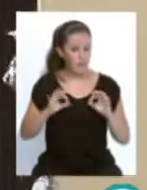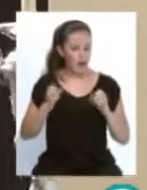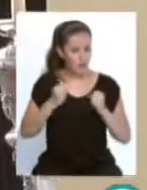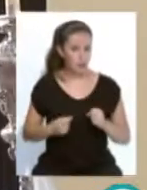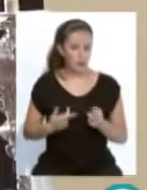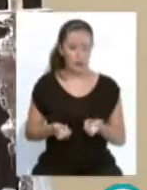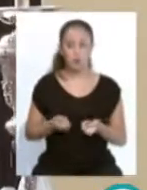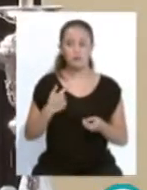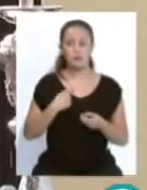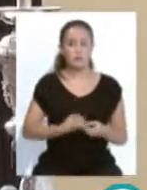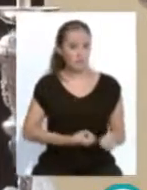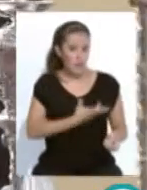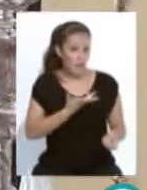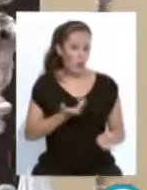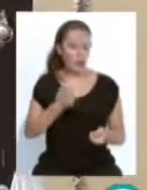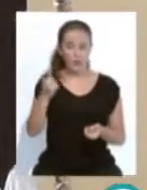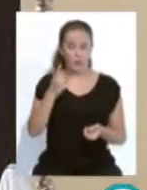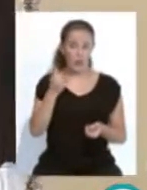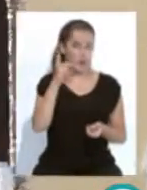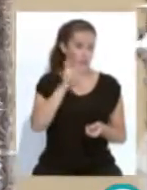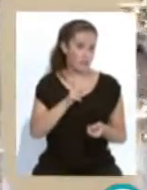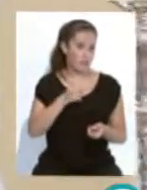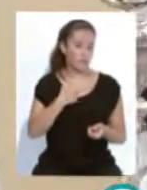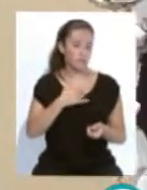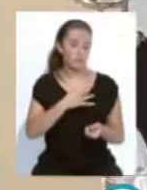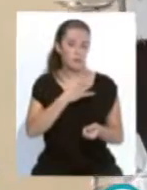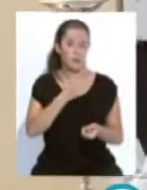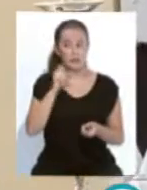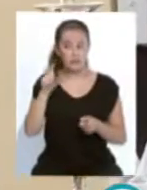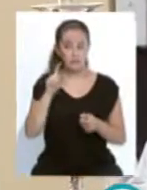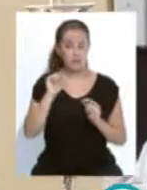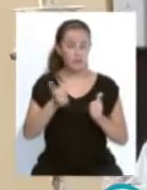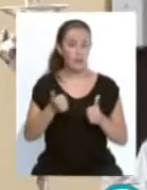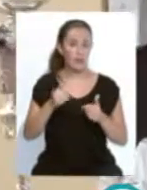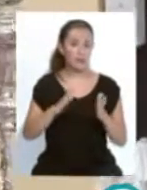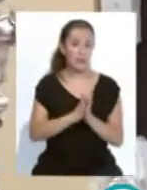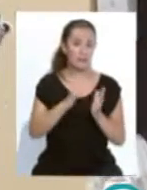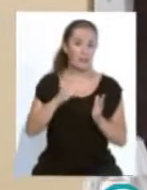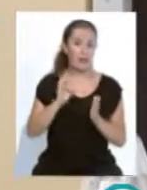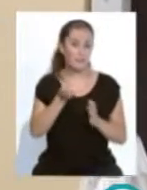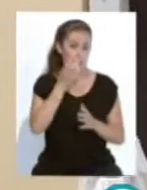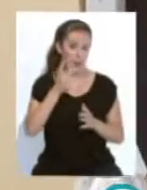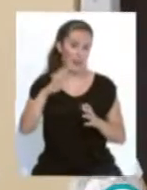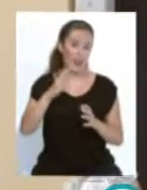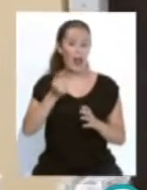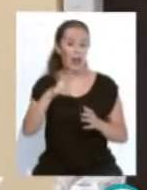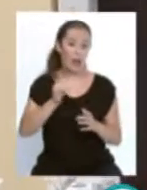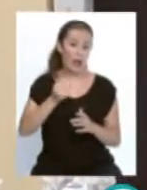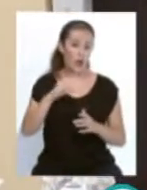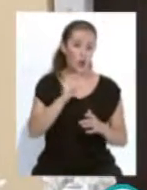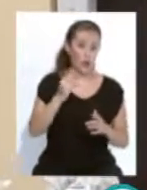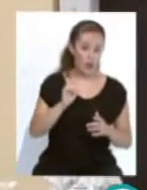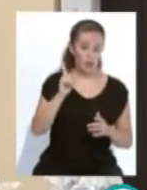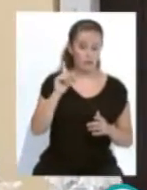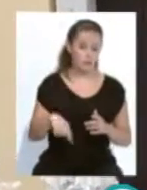La devoción al Sagrado Corazón de Jesús surge en el medievo y toma fuerza con Santa Margarita de Alacoque. Posteriormente fueron los